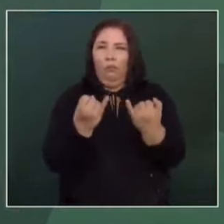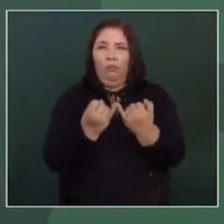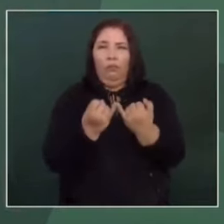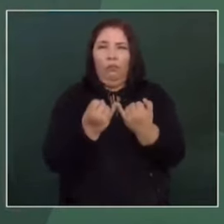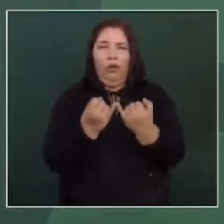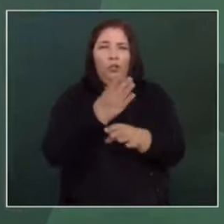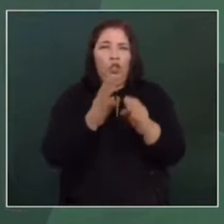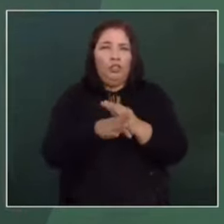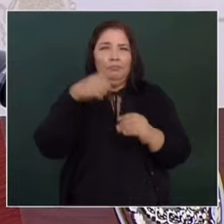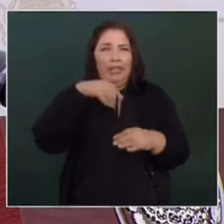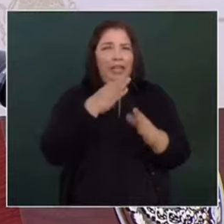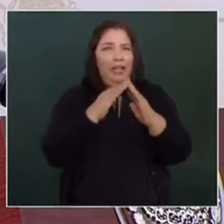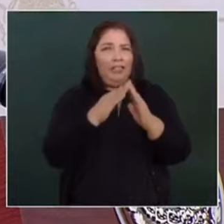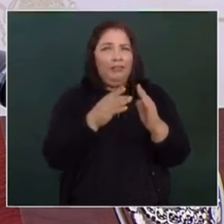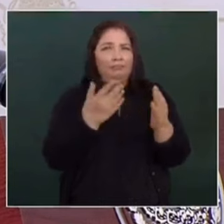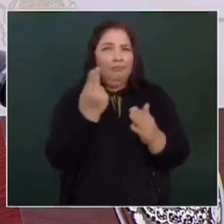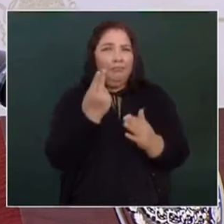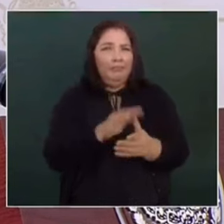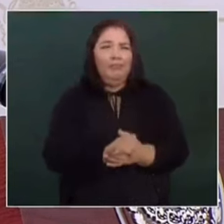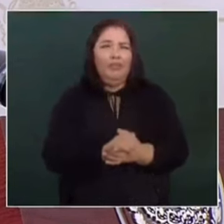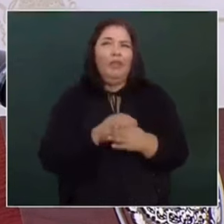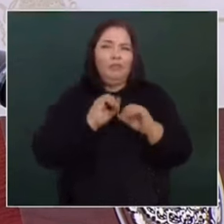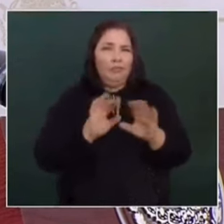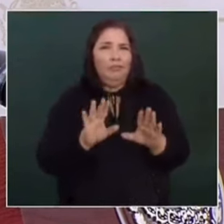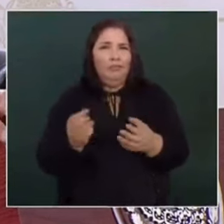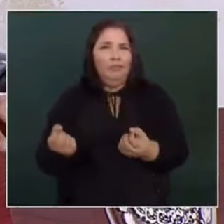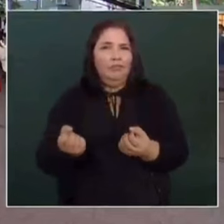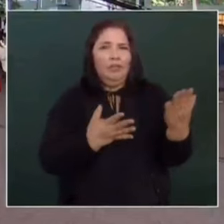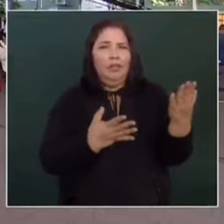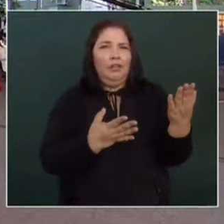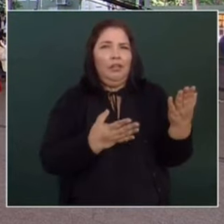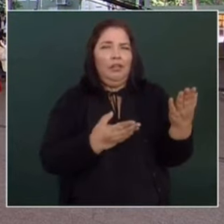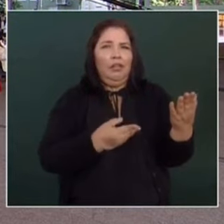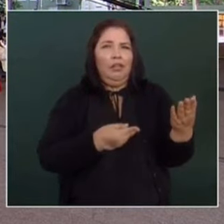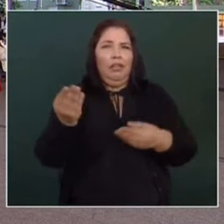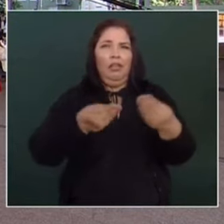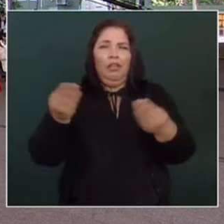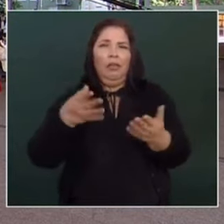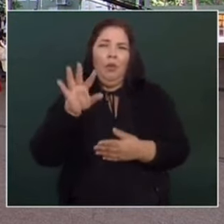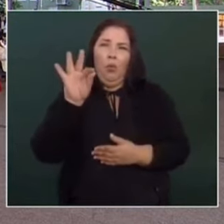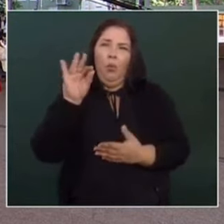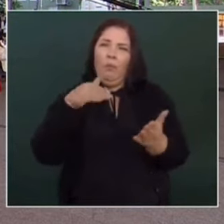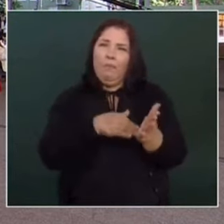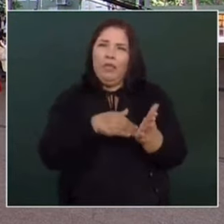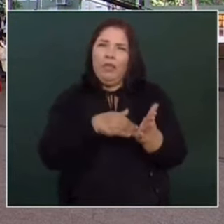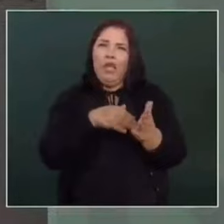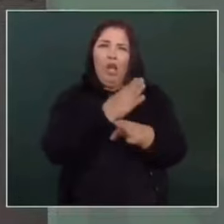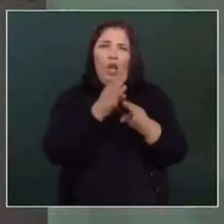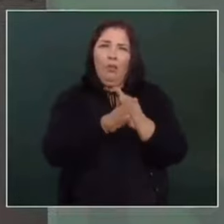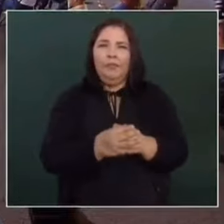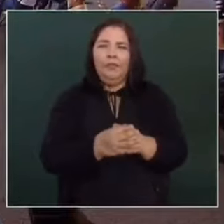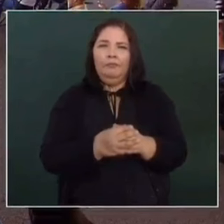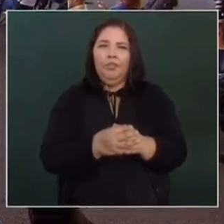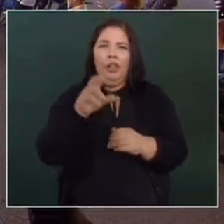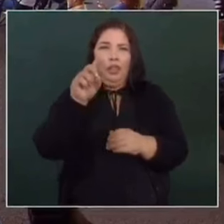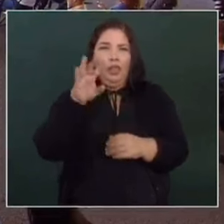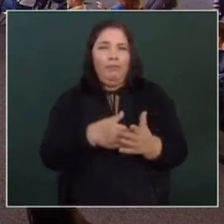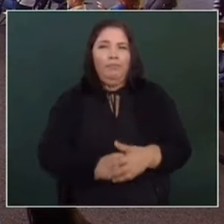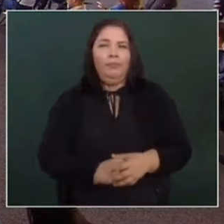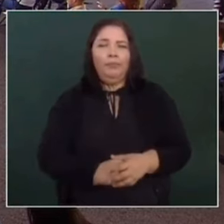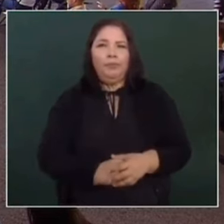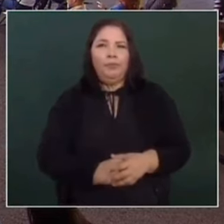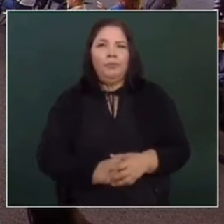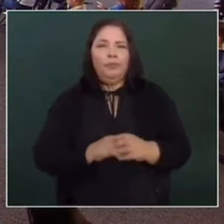de los enseres domésticos, ya llevamos distribuidos como 40 mil enseres domésticos, 35 mil,